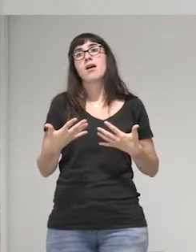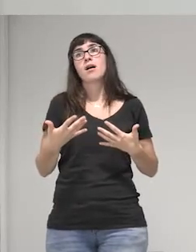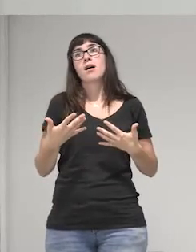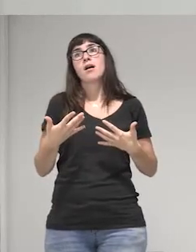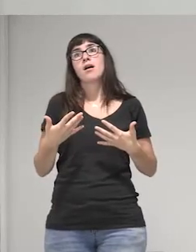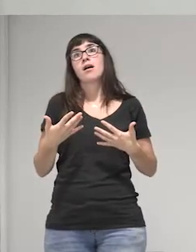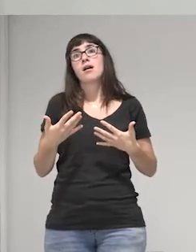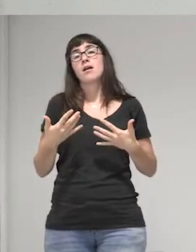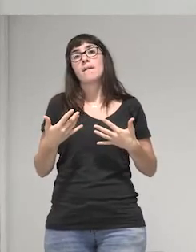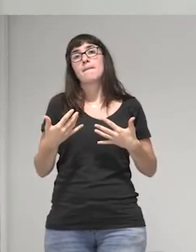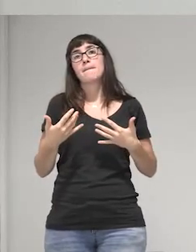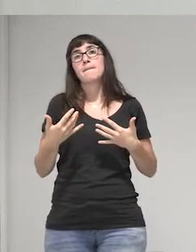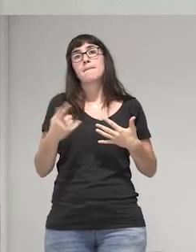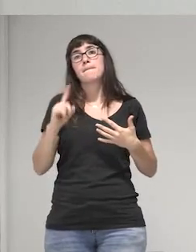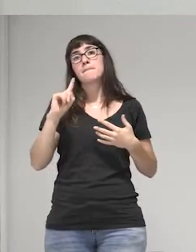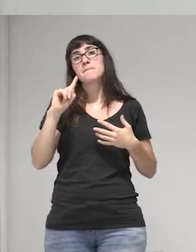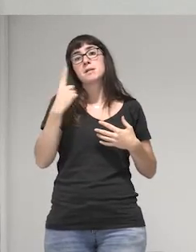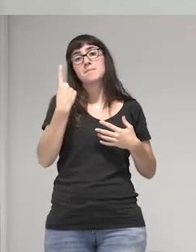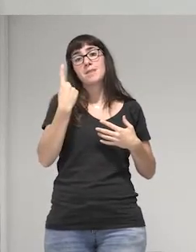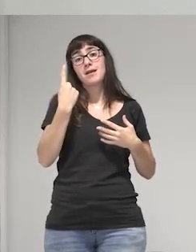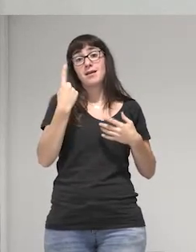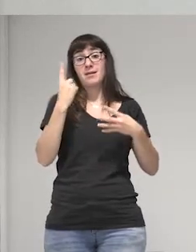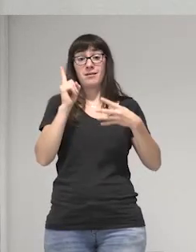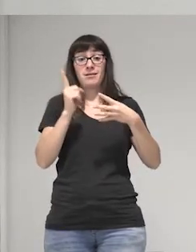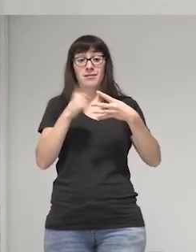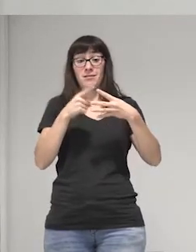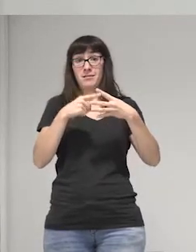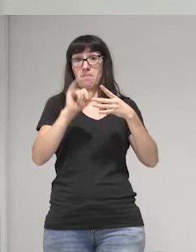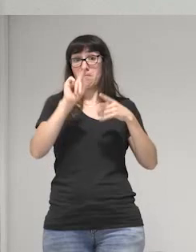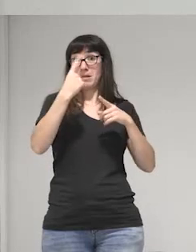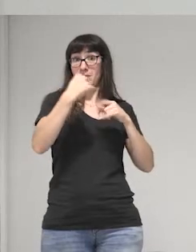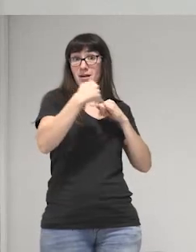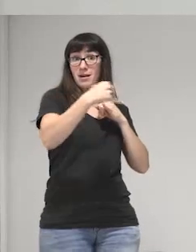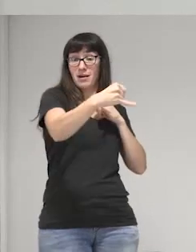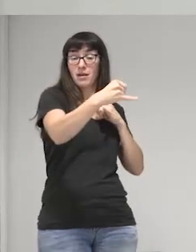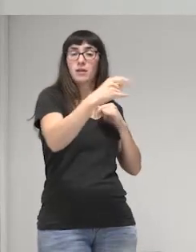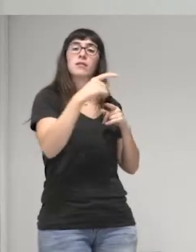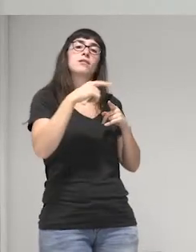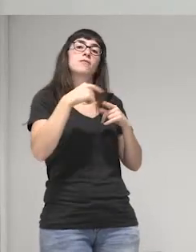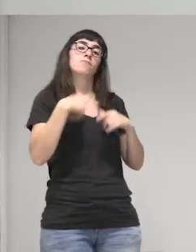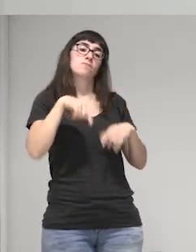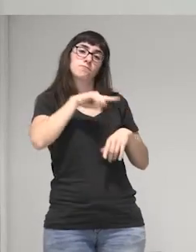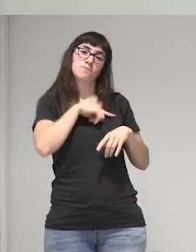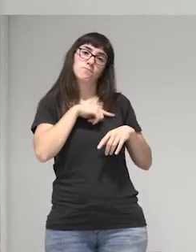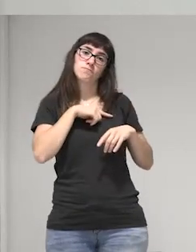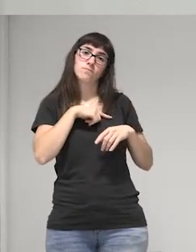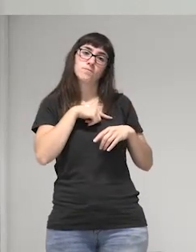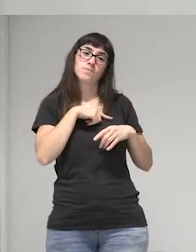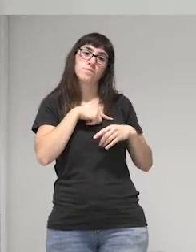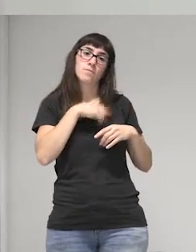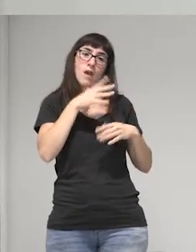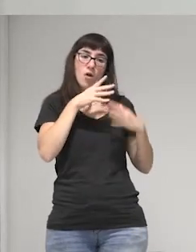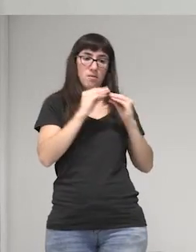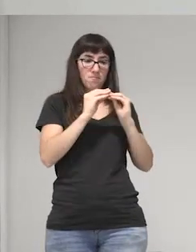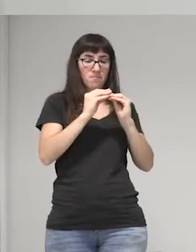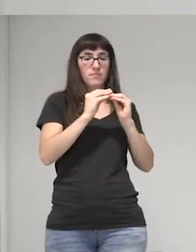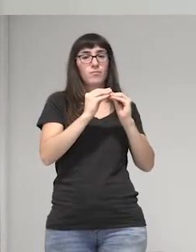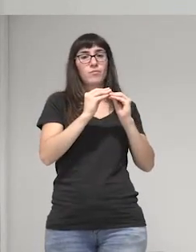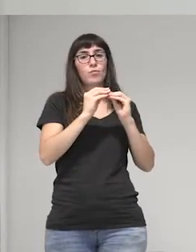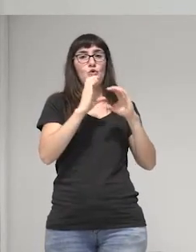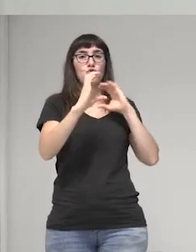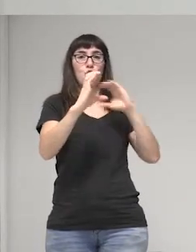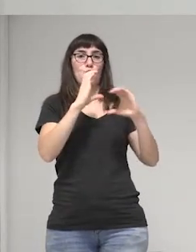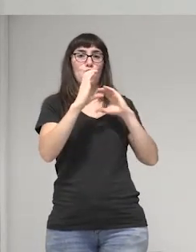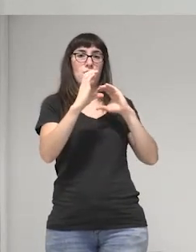el primer en el eje en el primer eje estamos trabajando en una estrategia de comunicación para el